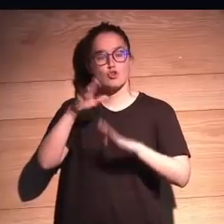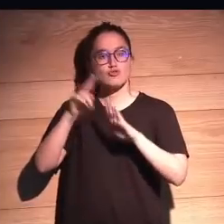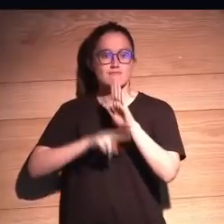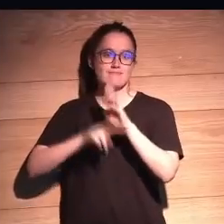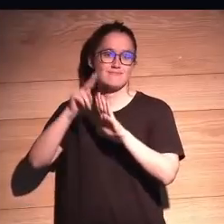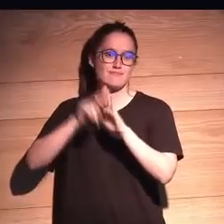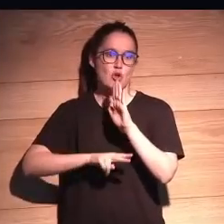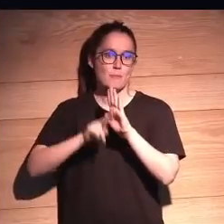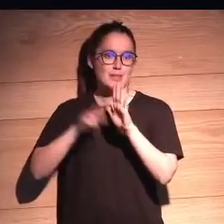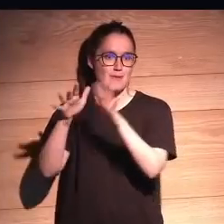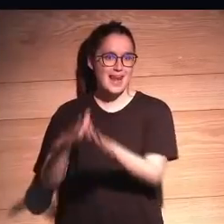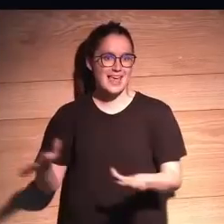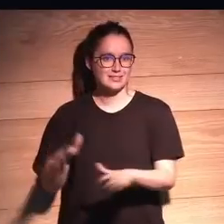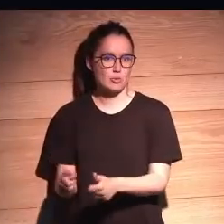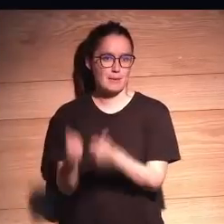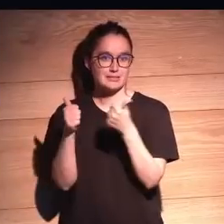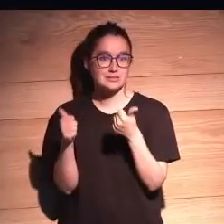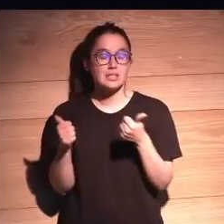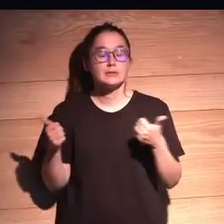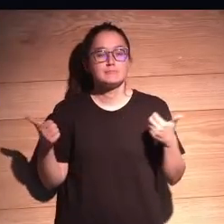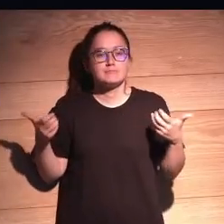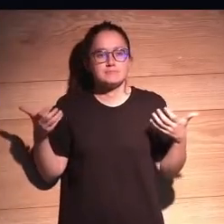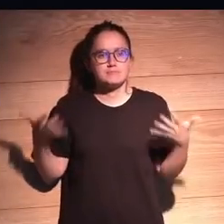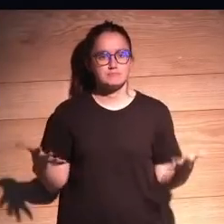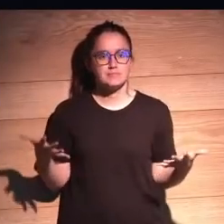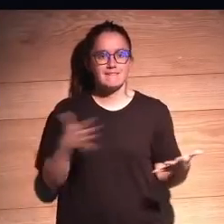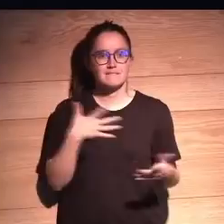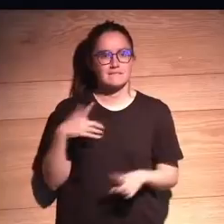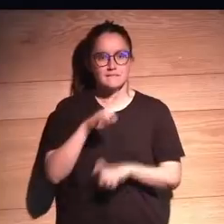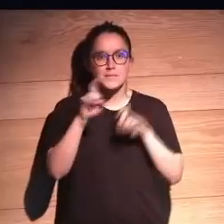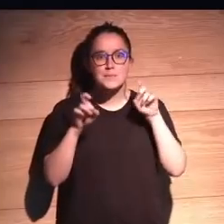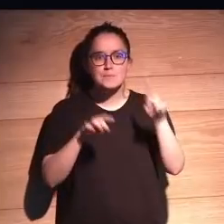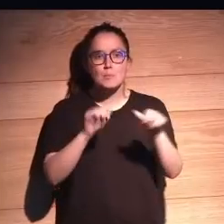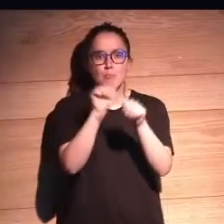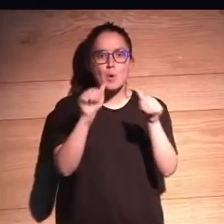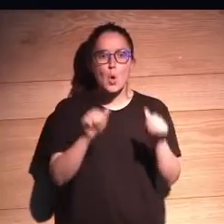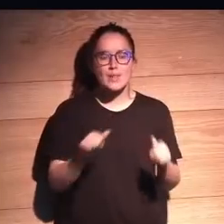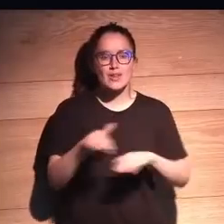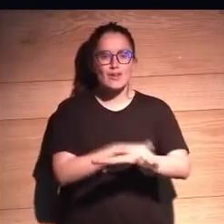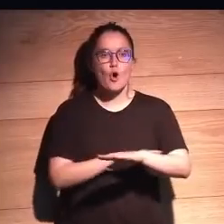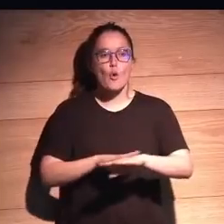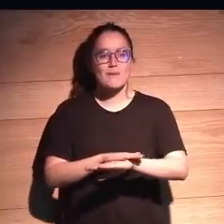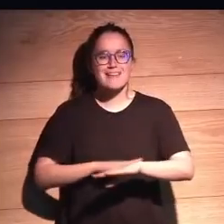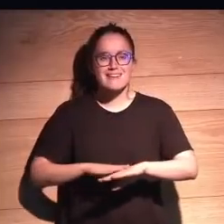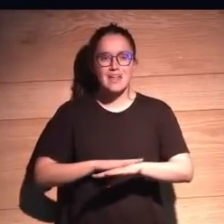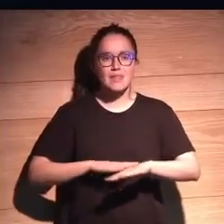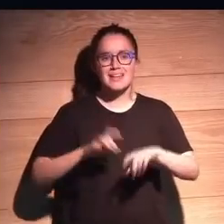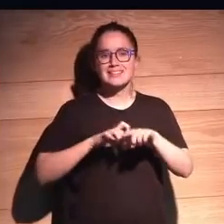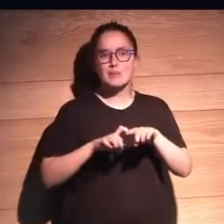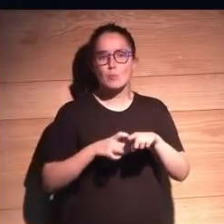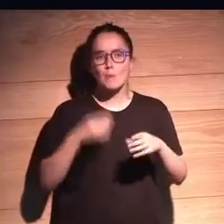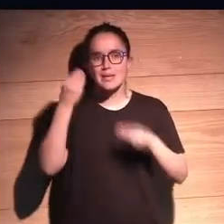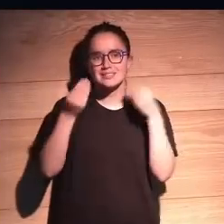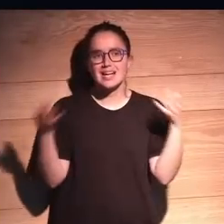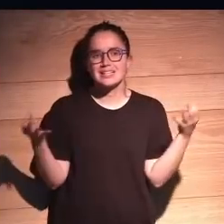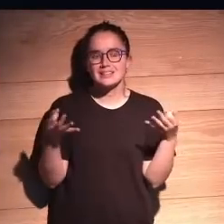regulación. Sí. En ese sentido, quería preguntarte, ¿qué modelos de gobernanza crees